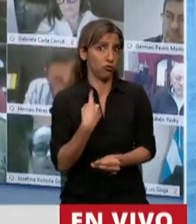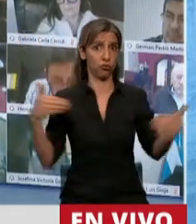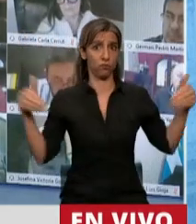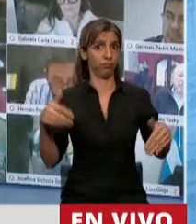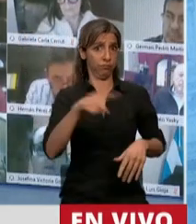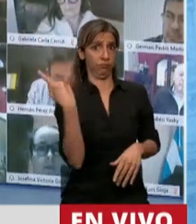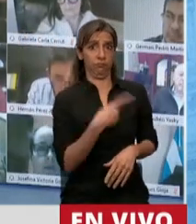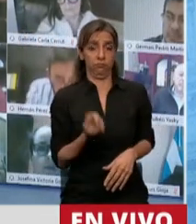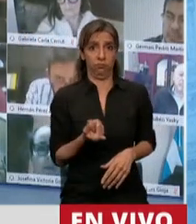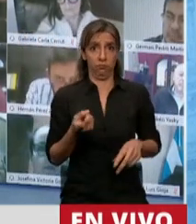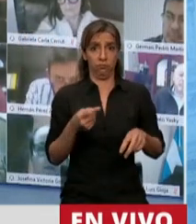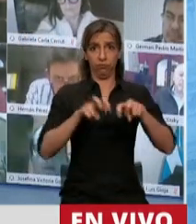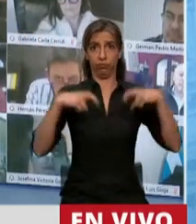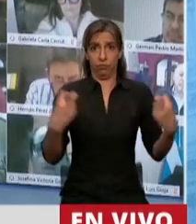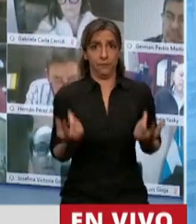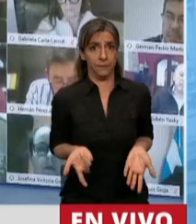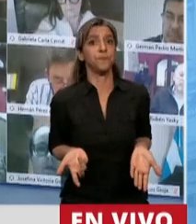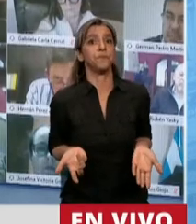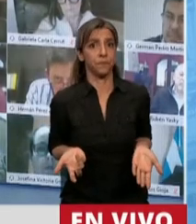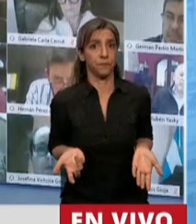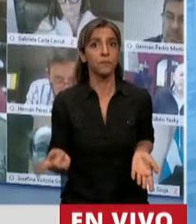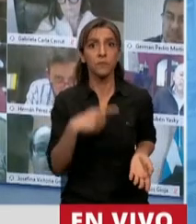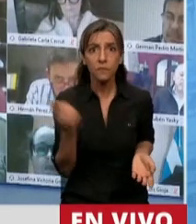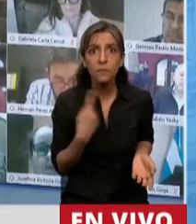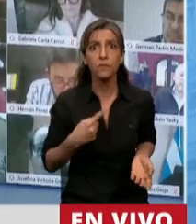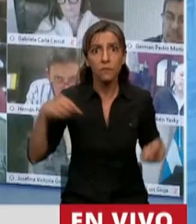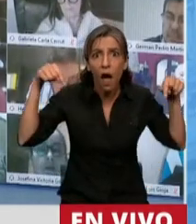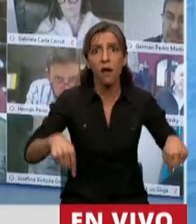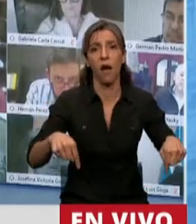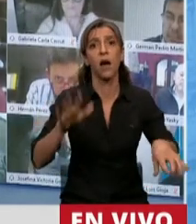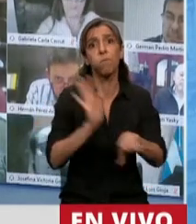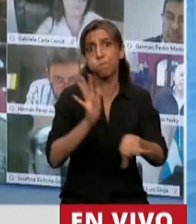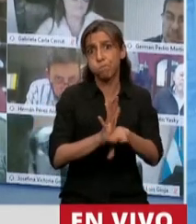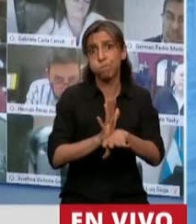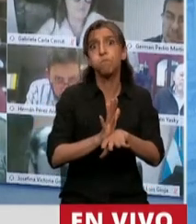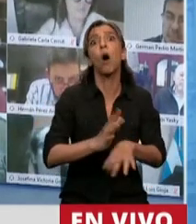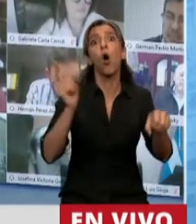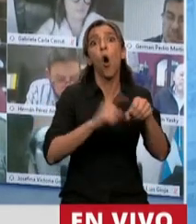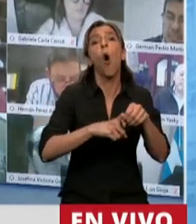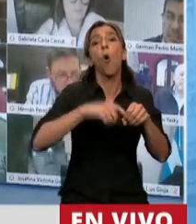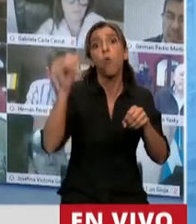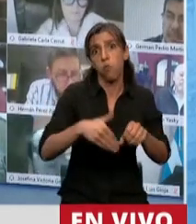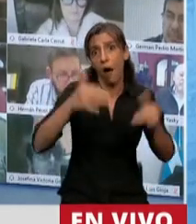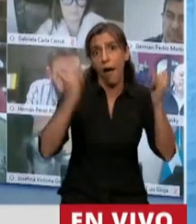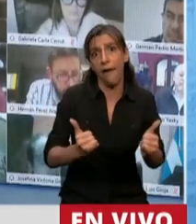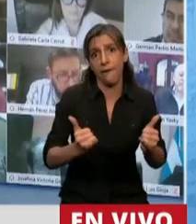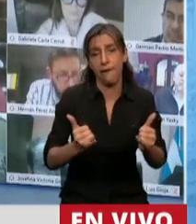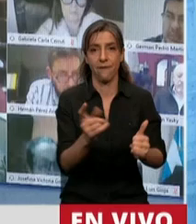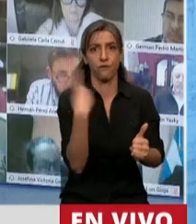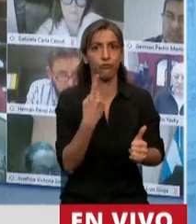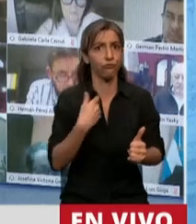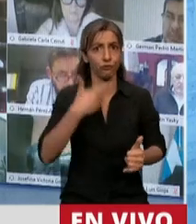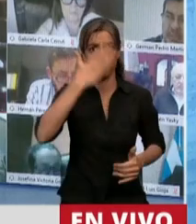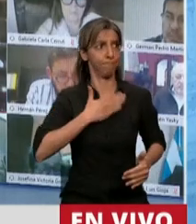Apersonarse en el recinto es lo que hace que se forme el quórum. Nosotros somos el cuerpo y estamos en